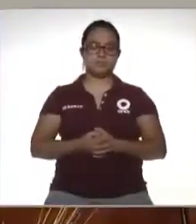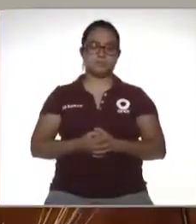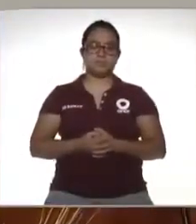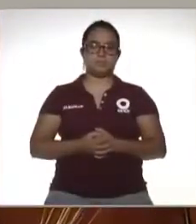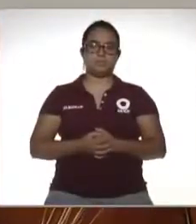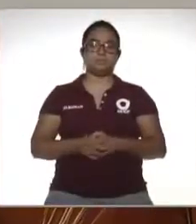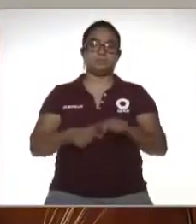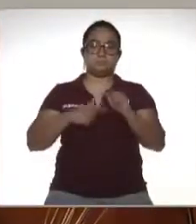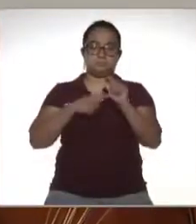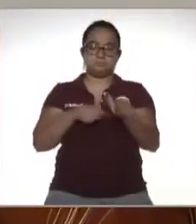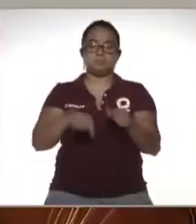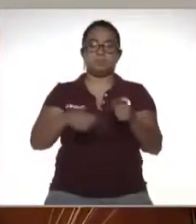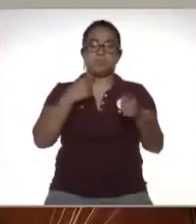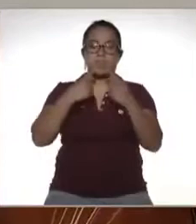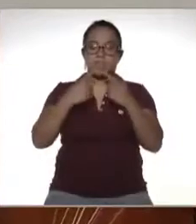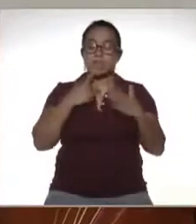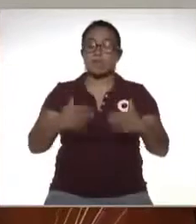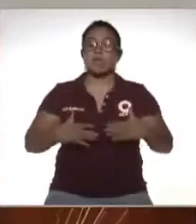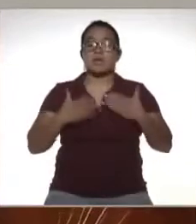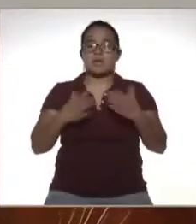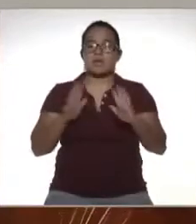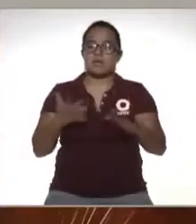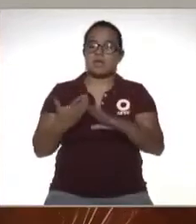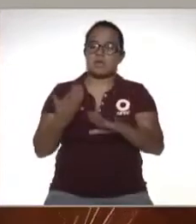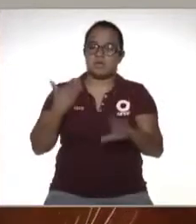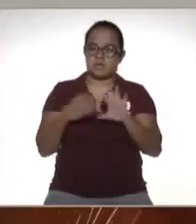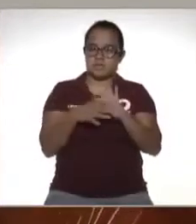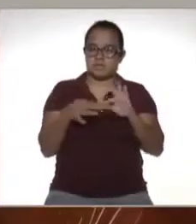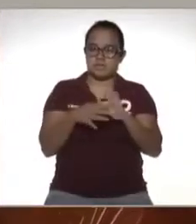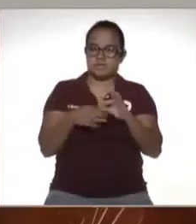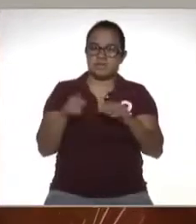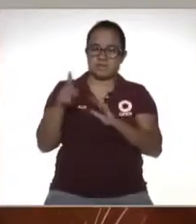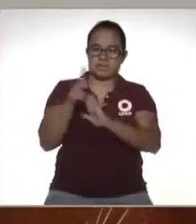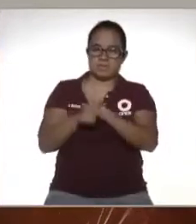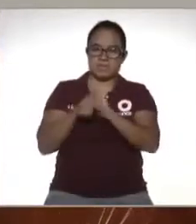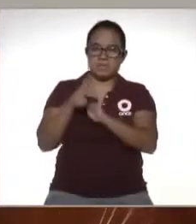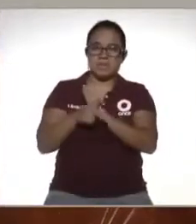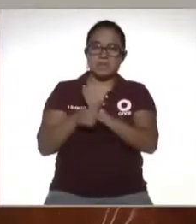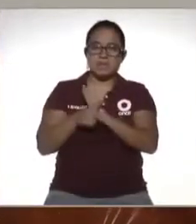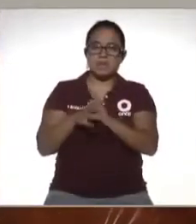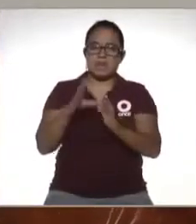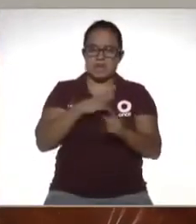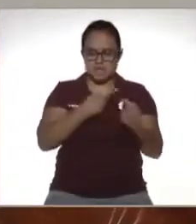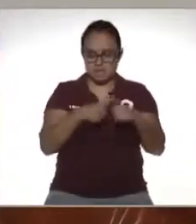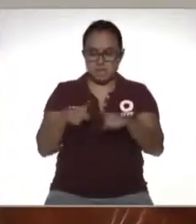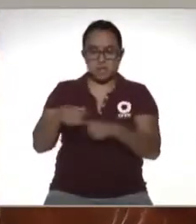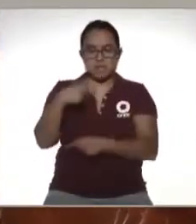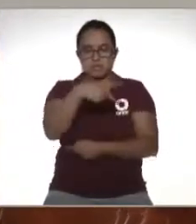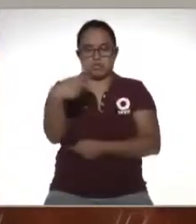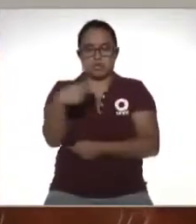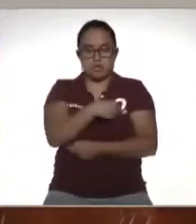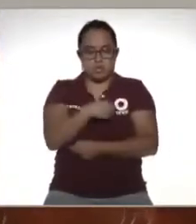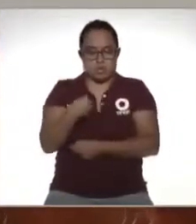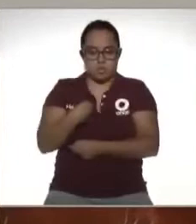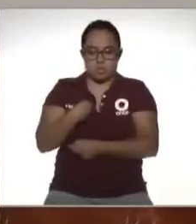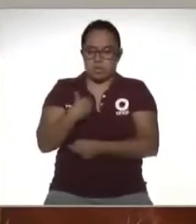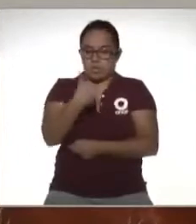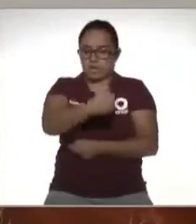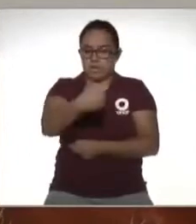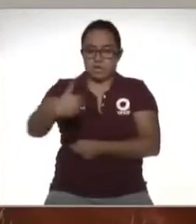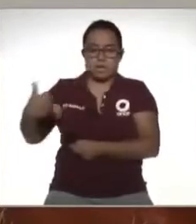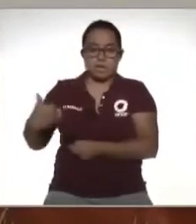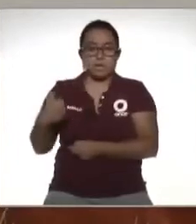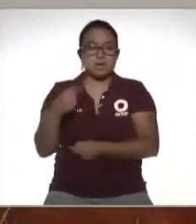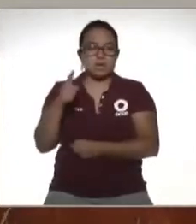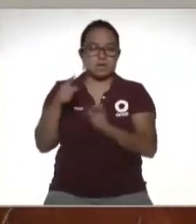y continuamos aquí en diálogos en confianza y ya mencionábamos antes de esta cápsula todas las diferentes obligaciones fiscales que hay en cada régimen